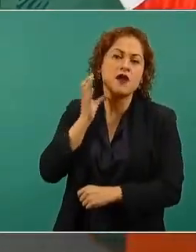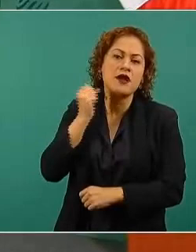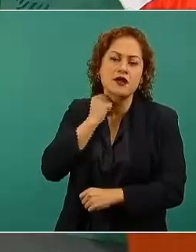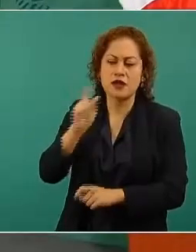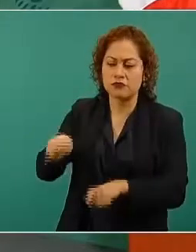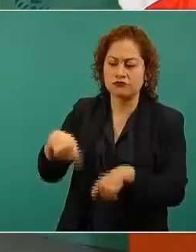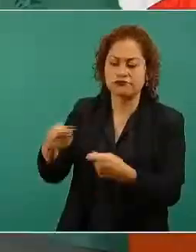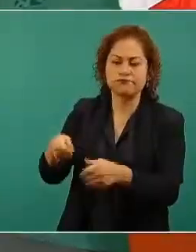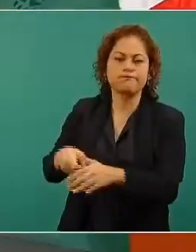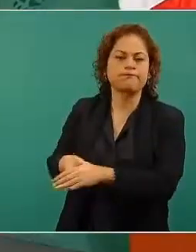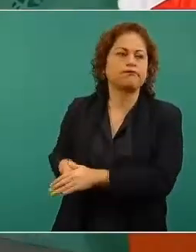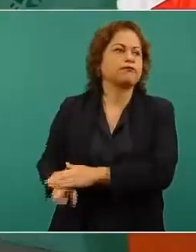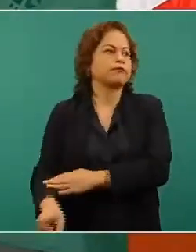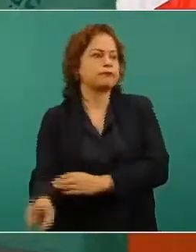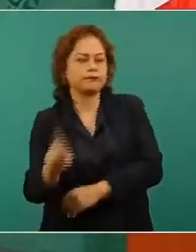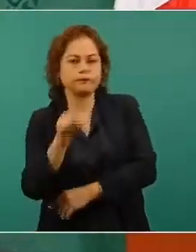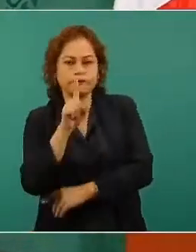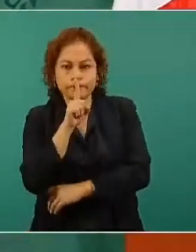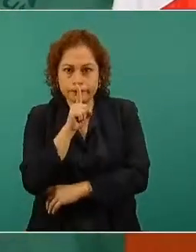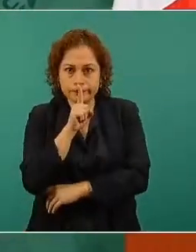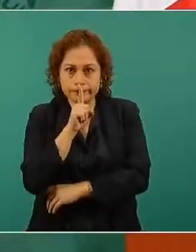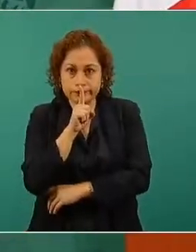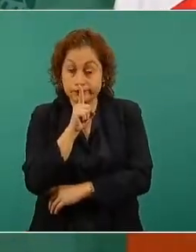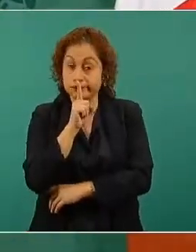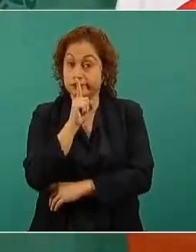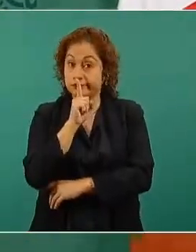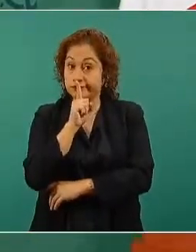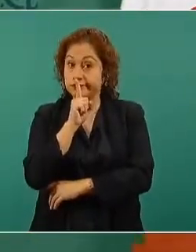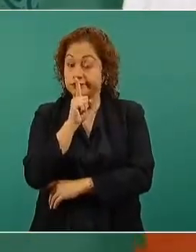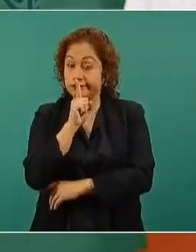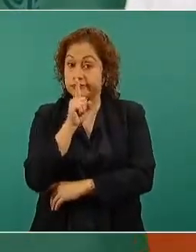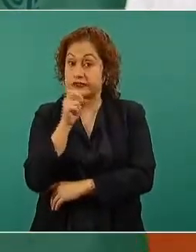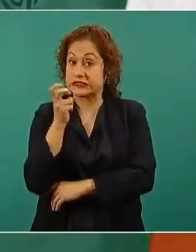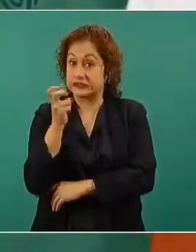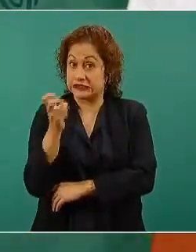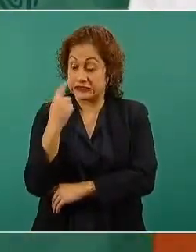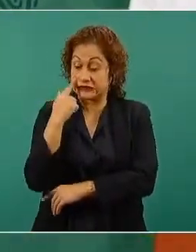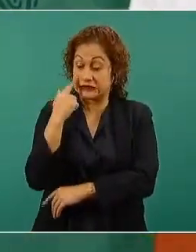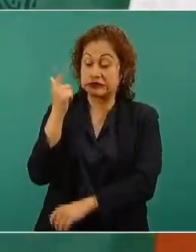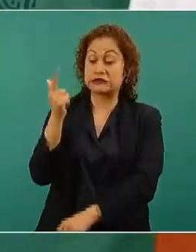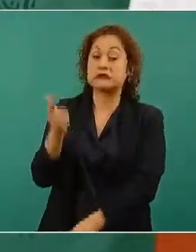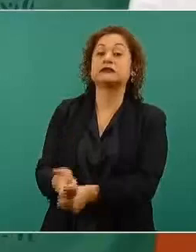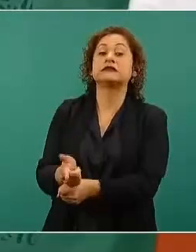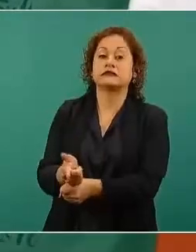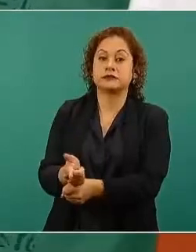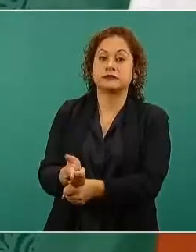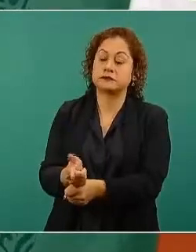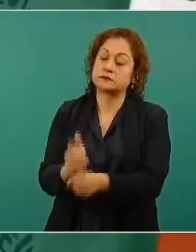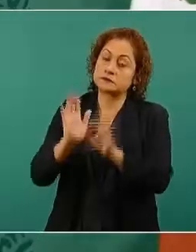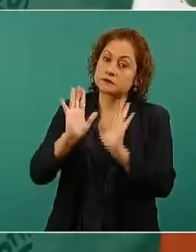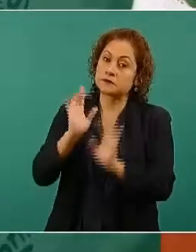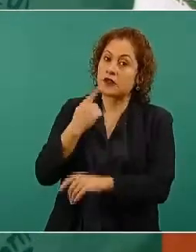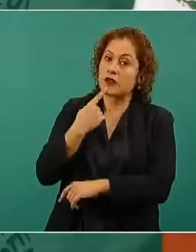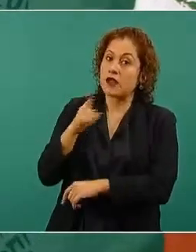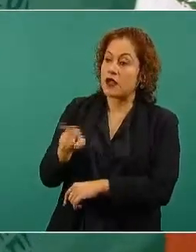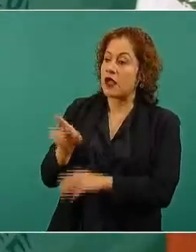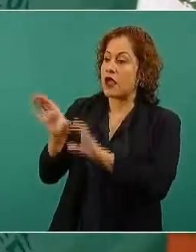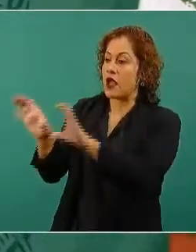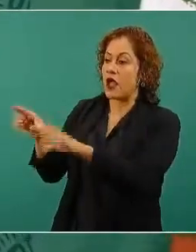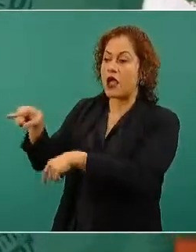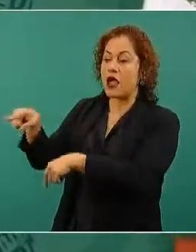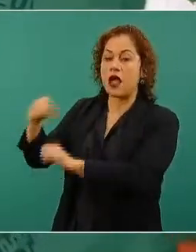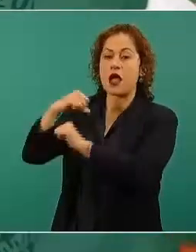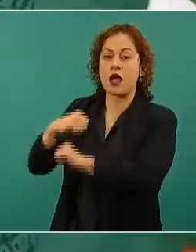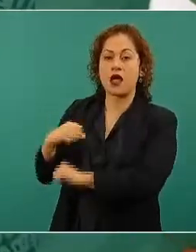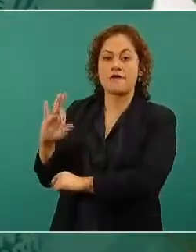y es un asunto que está en manos de la Fiscalía. Cierro el paréntesis.